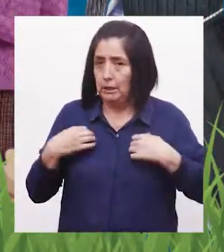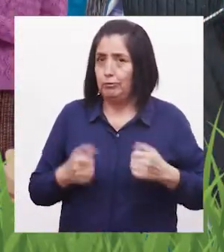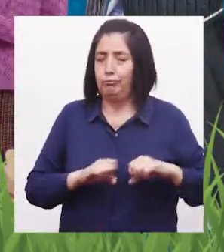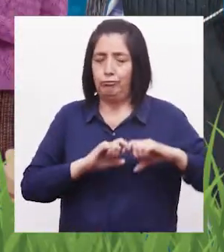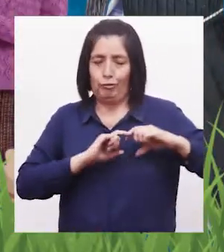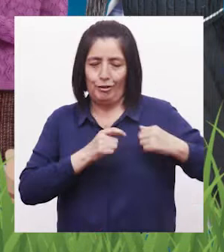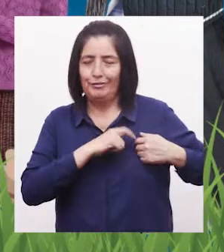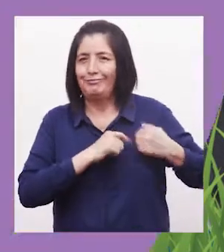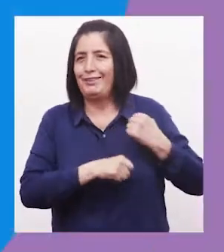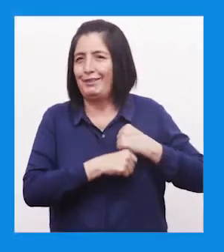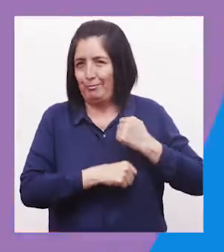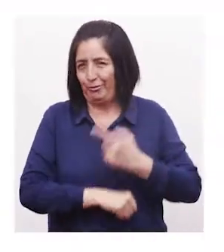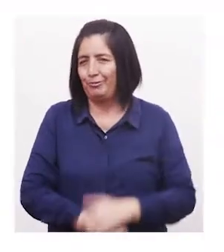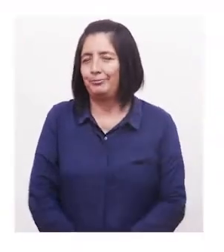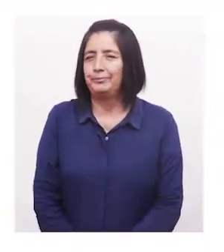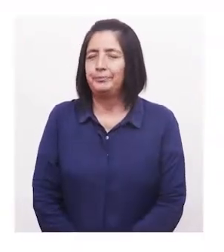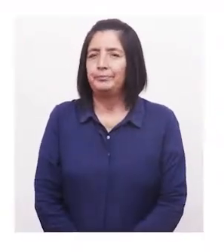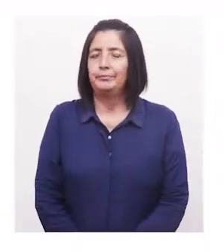con el corazón